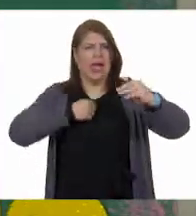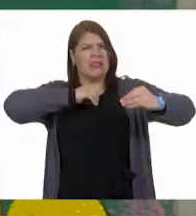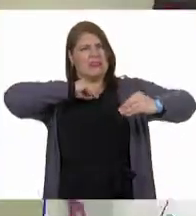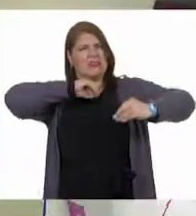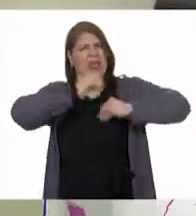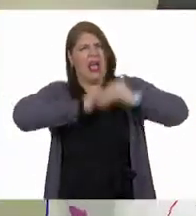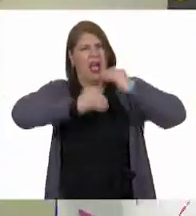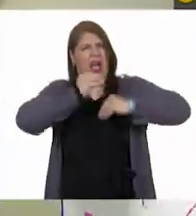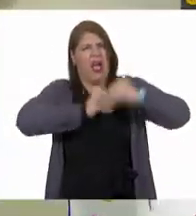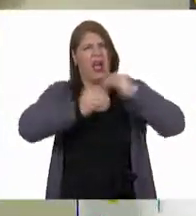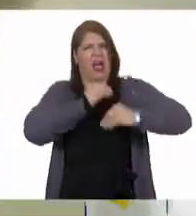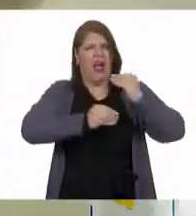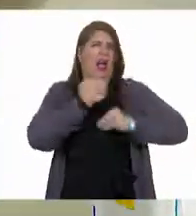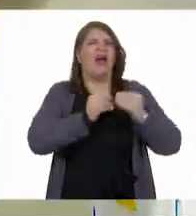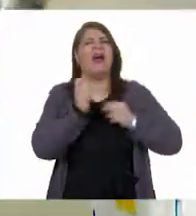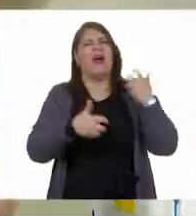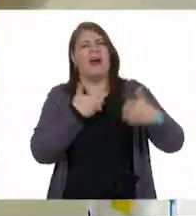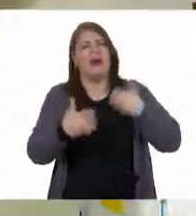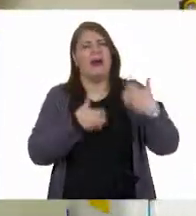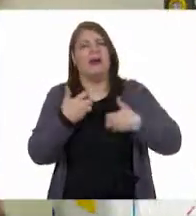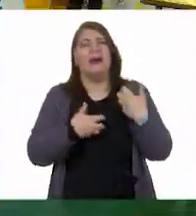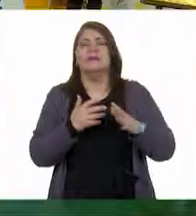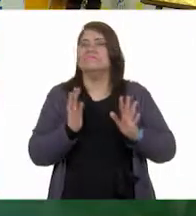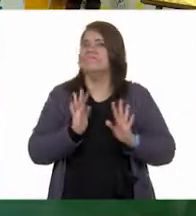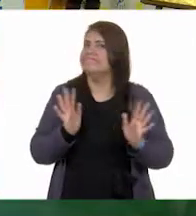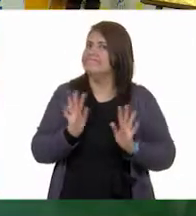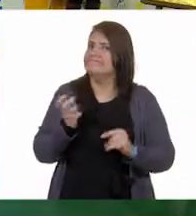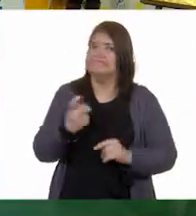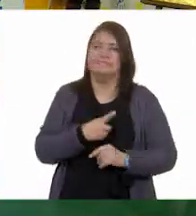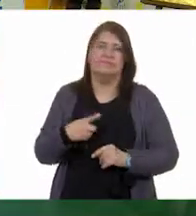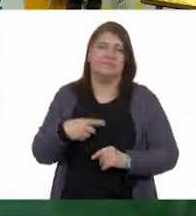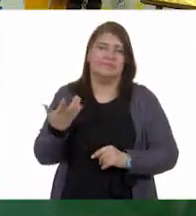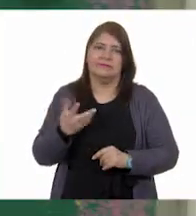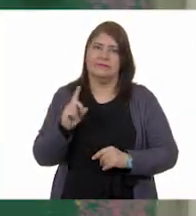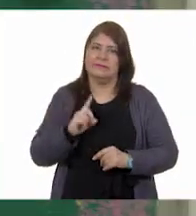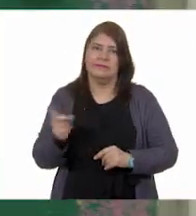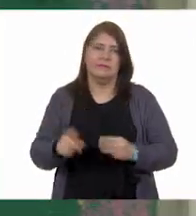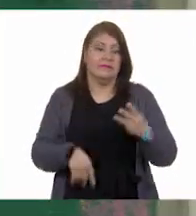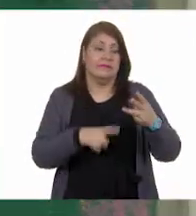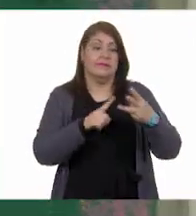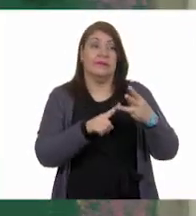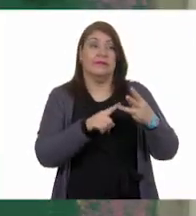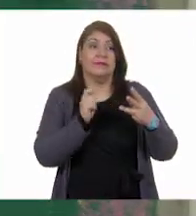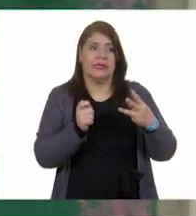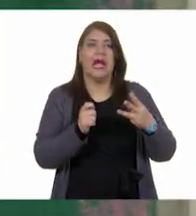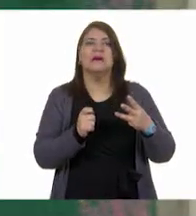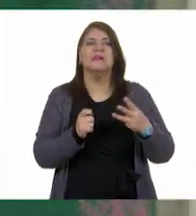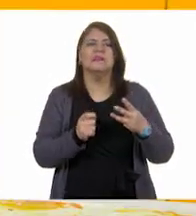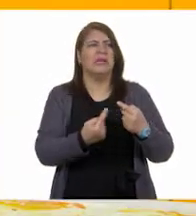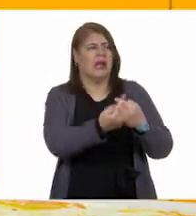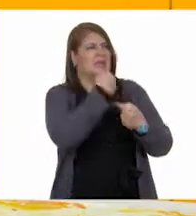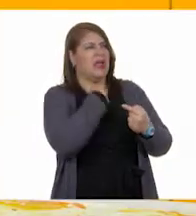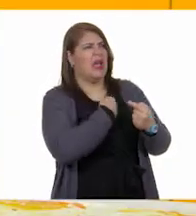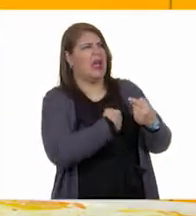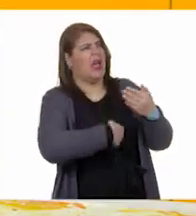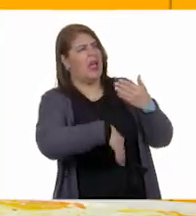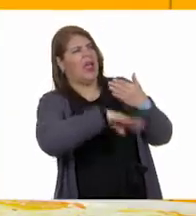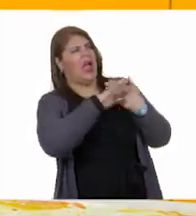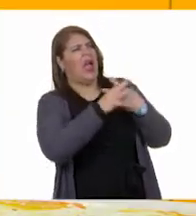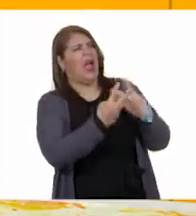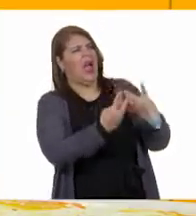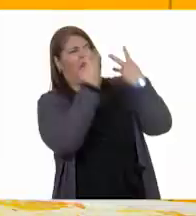muy fuerte. Tampoco se debe de hacer. No. Gloria. También me grita.